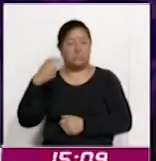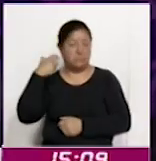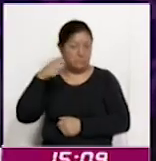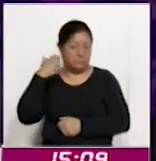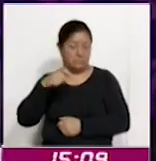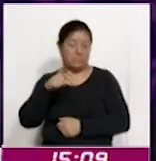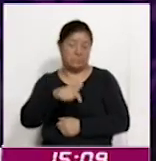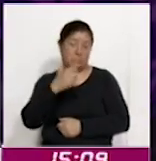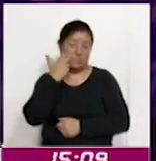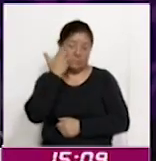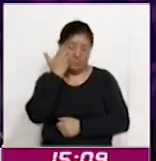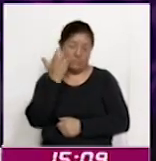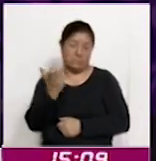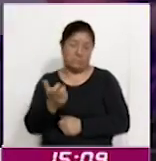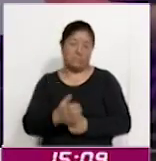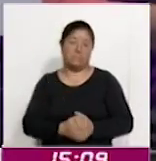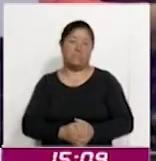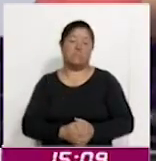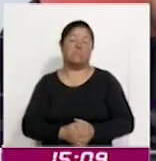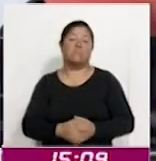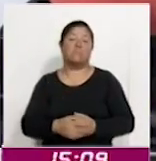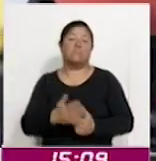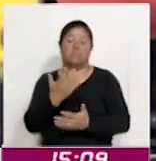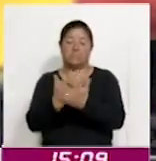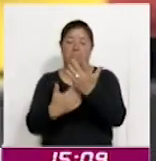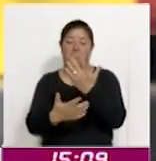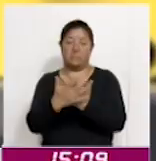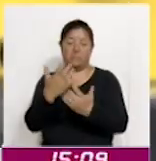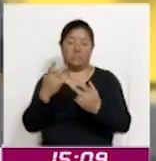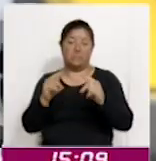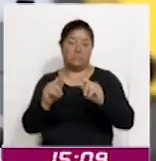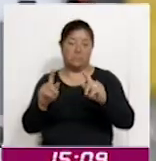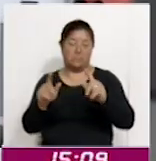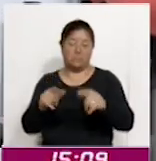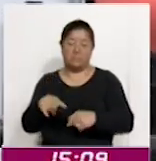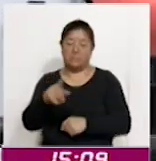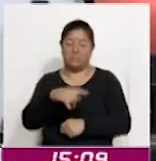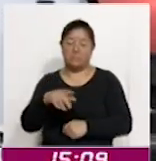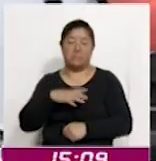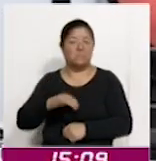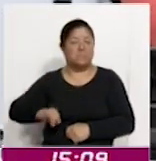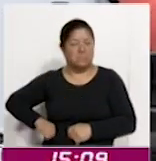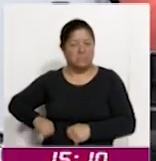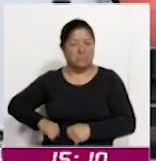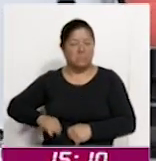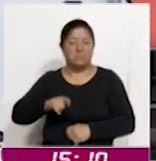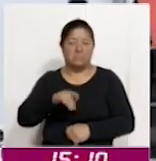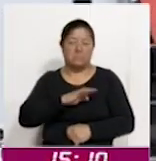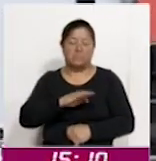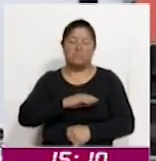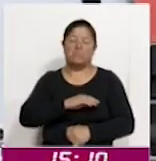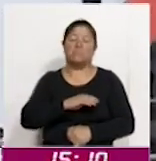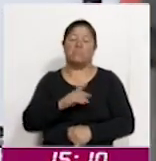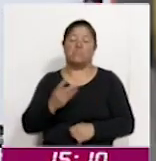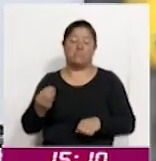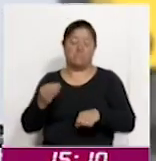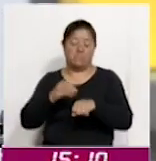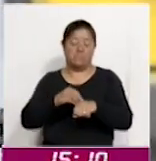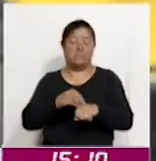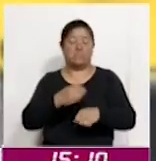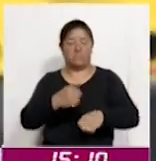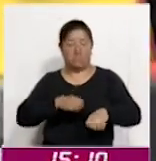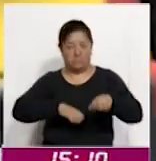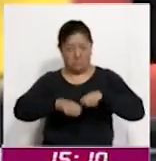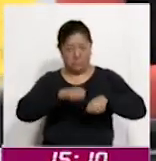que está buscando pues talento aquí de Tlaxcalteca y aquí están interesados de poderse incorporar en esta empresa que justo es una